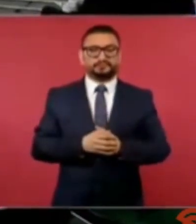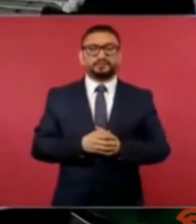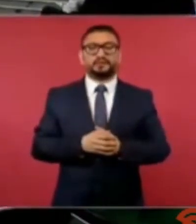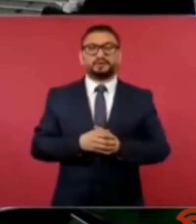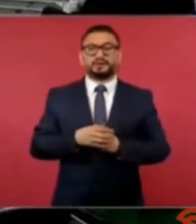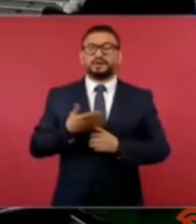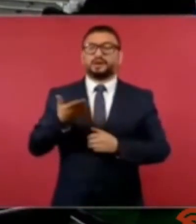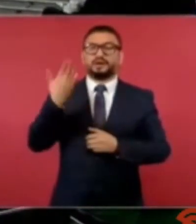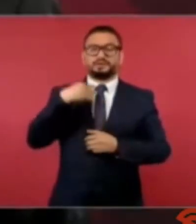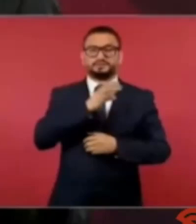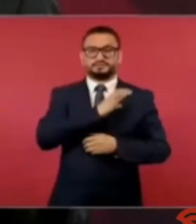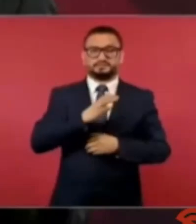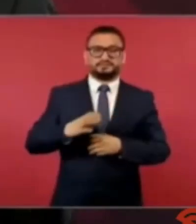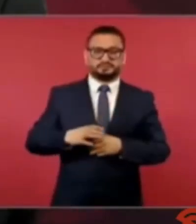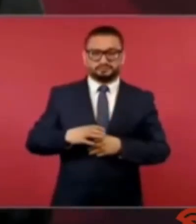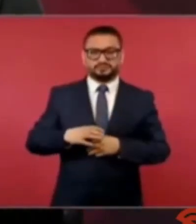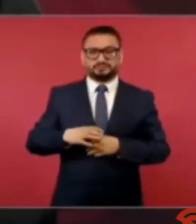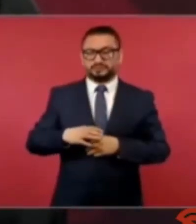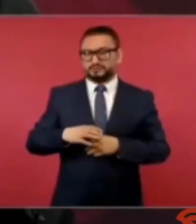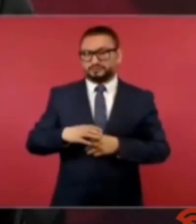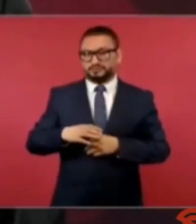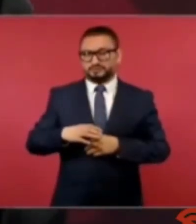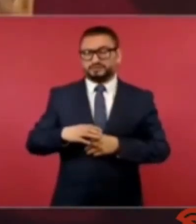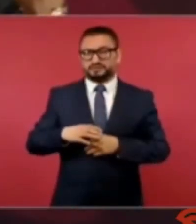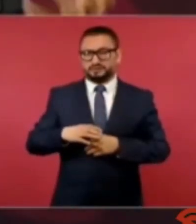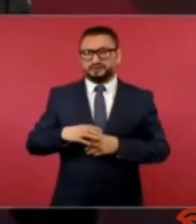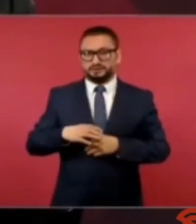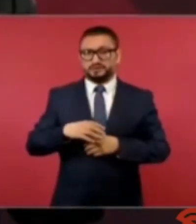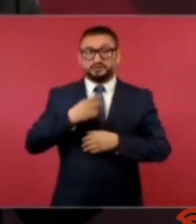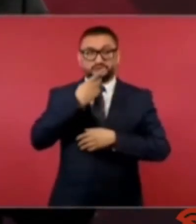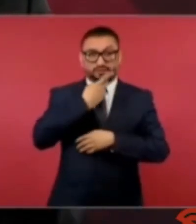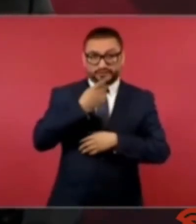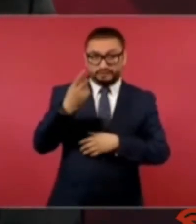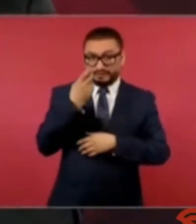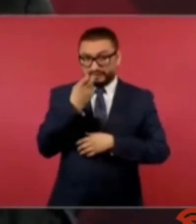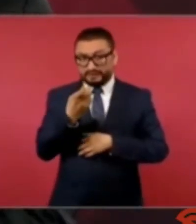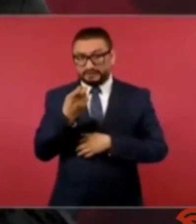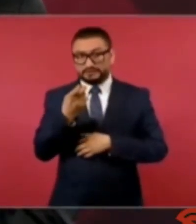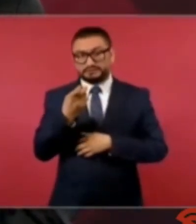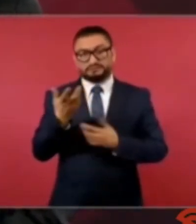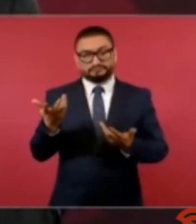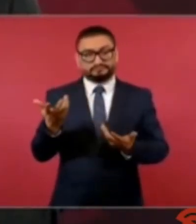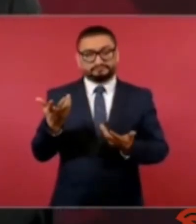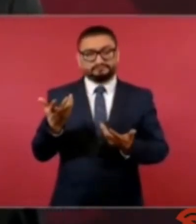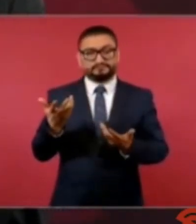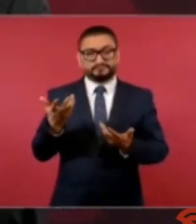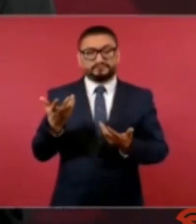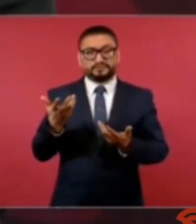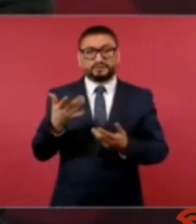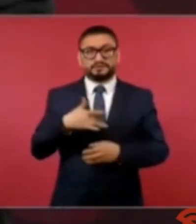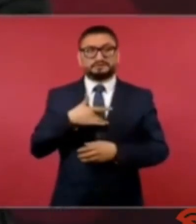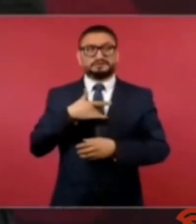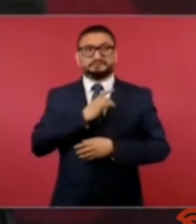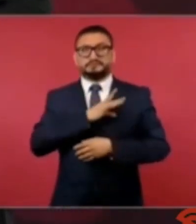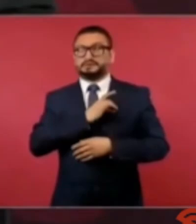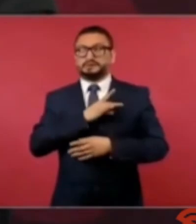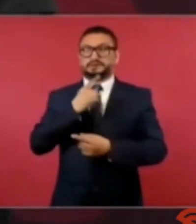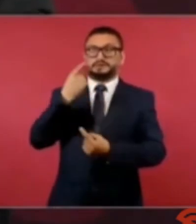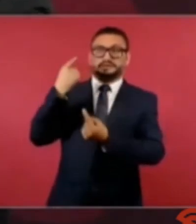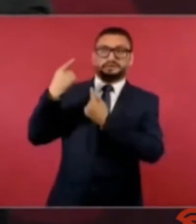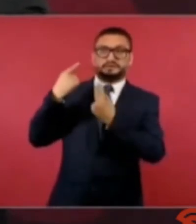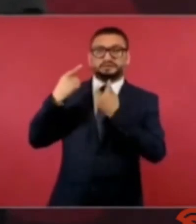campaña un candidato diga esto sin temor a que lo van a